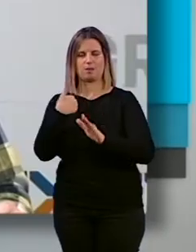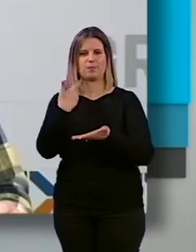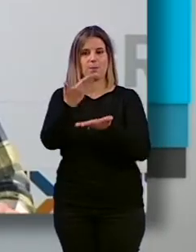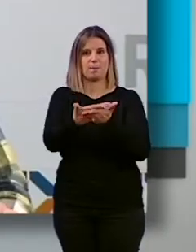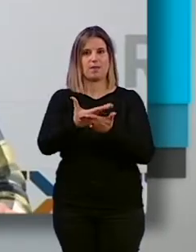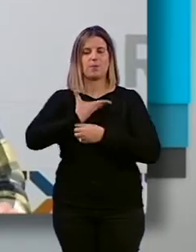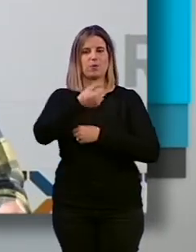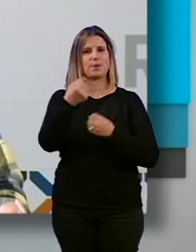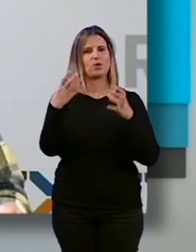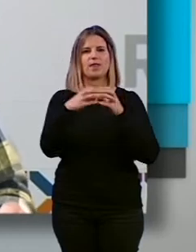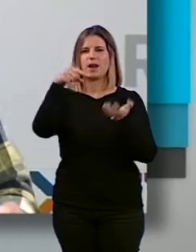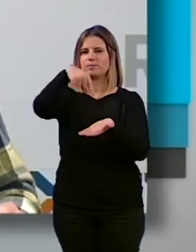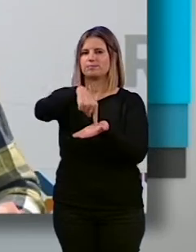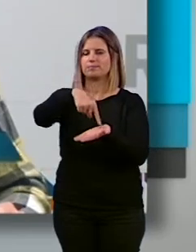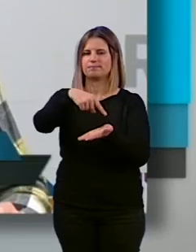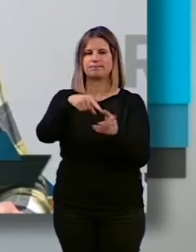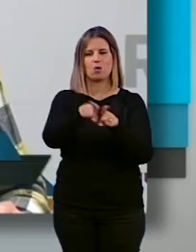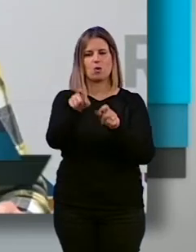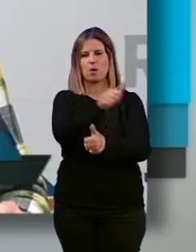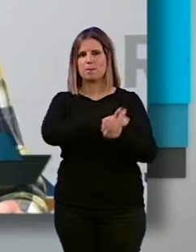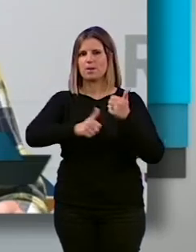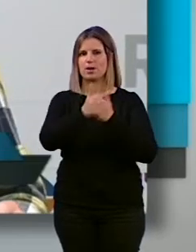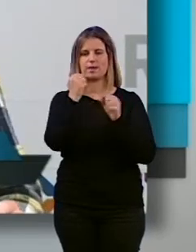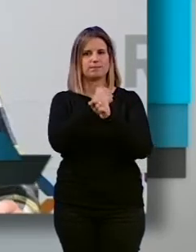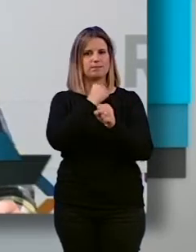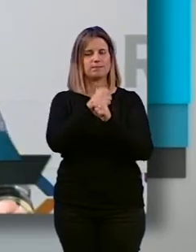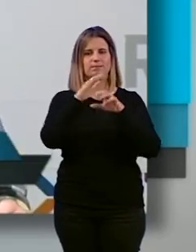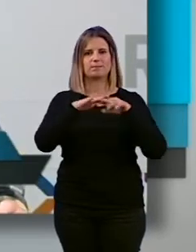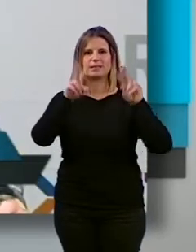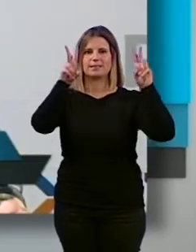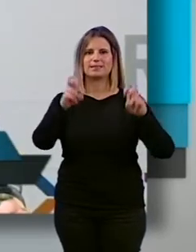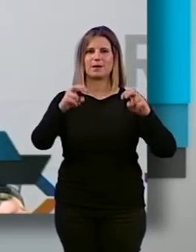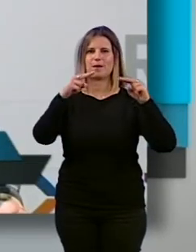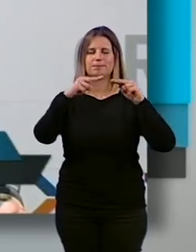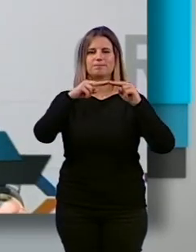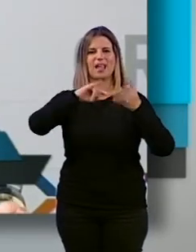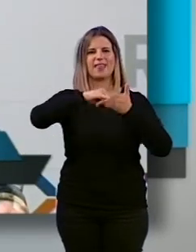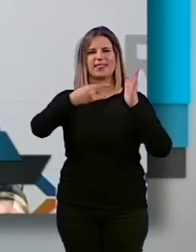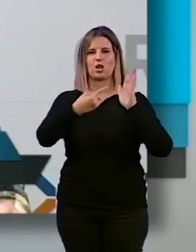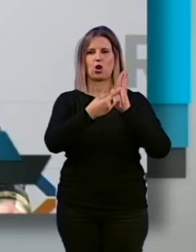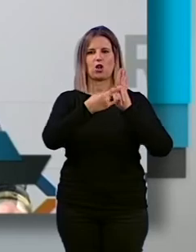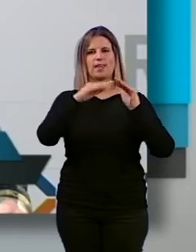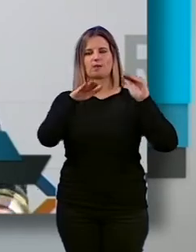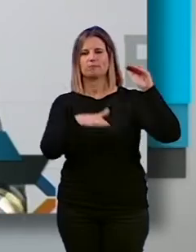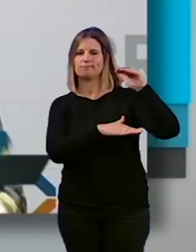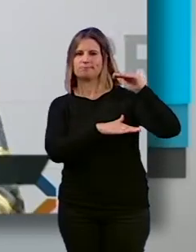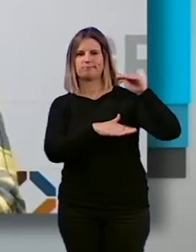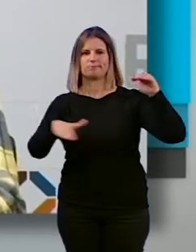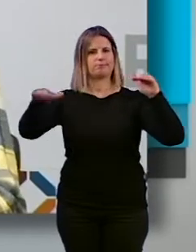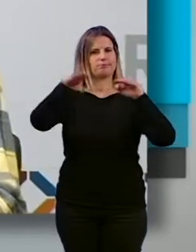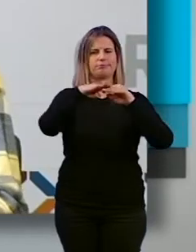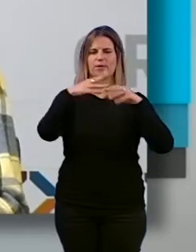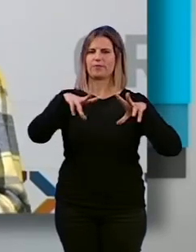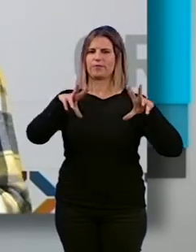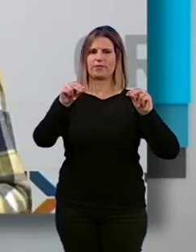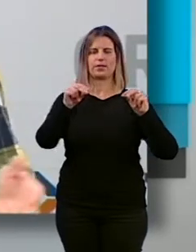ayuntamiento que trabaje como prioridad en la eliminación de esa brecha digital en los barrios patrimoniales,